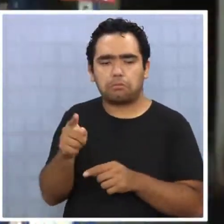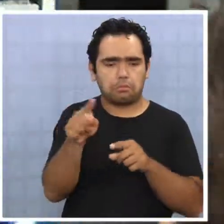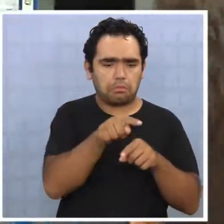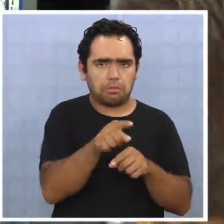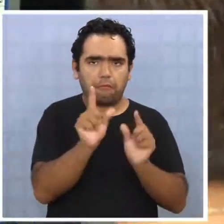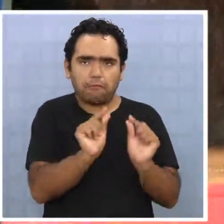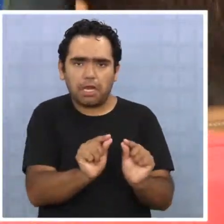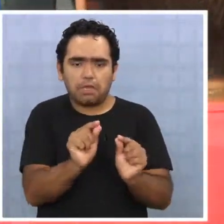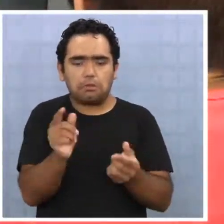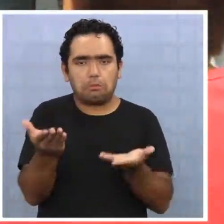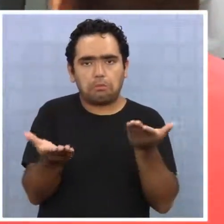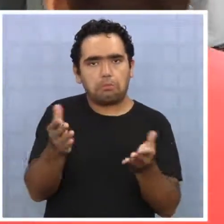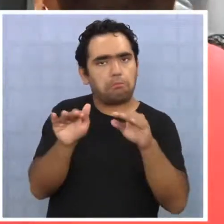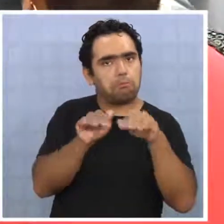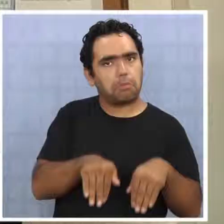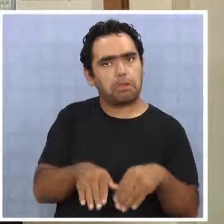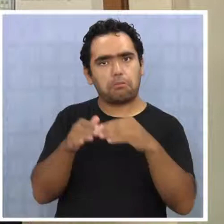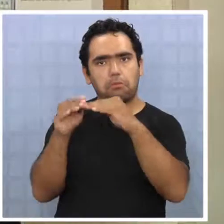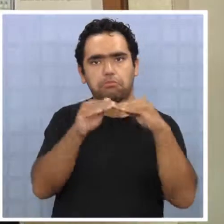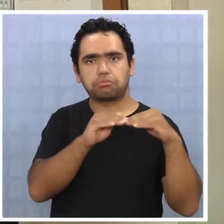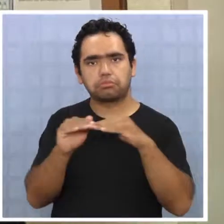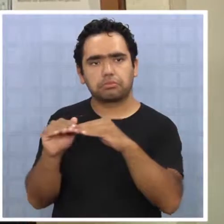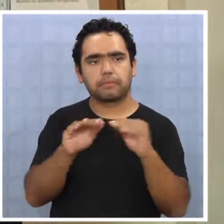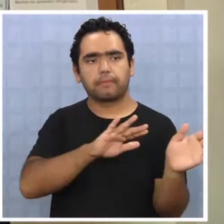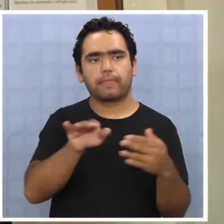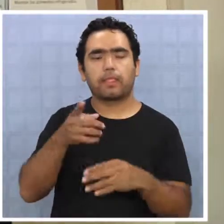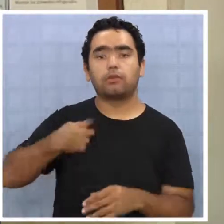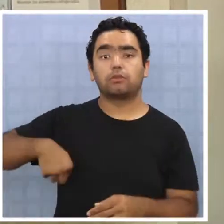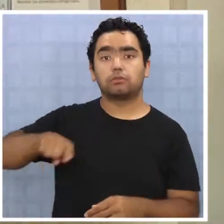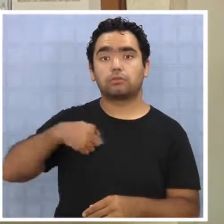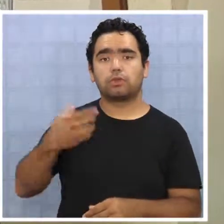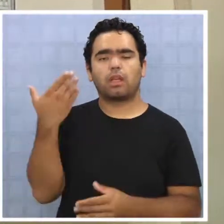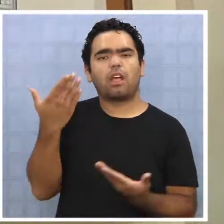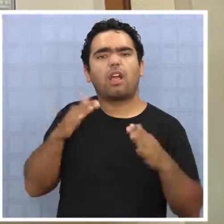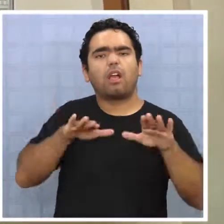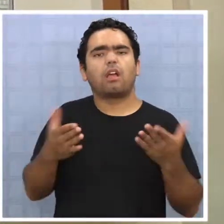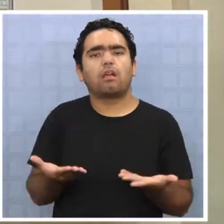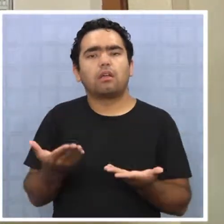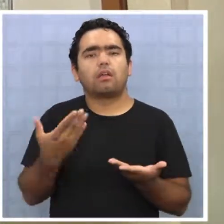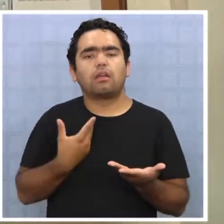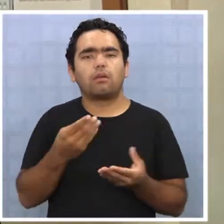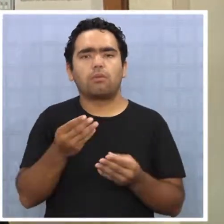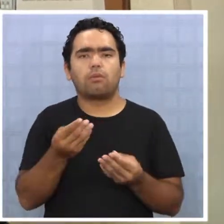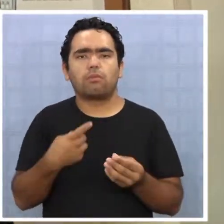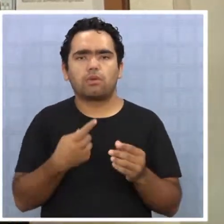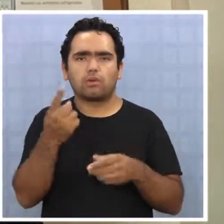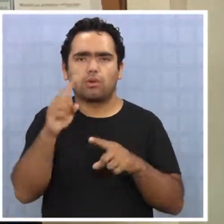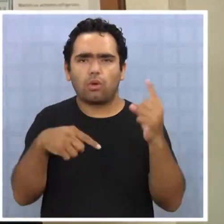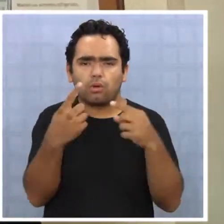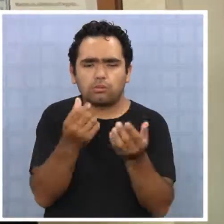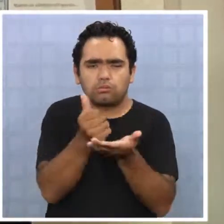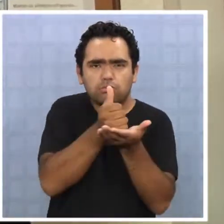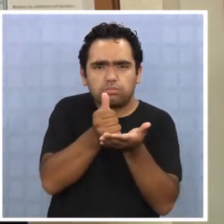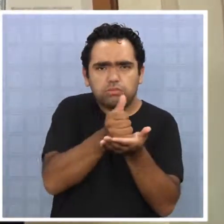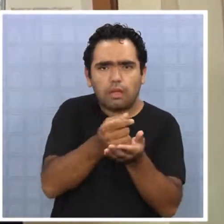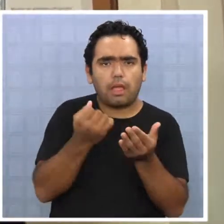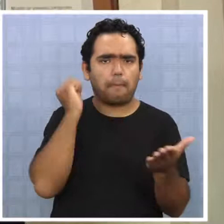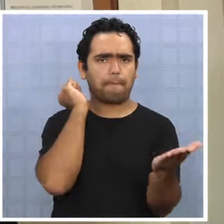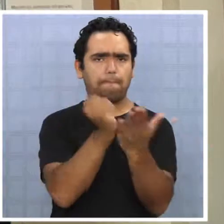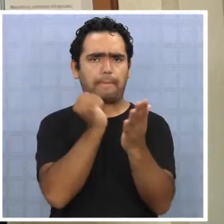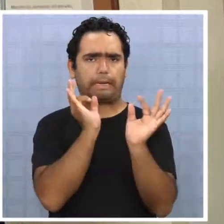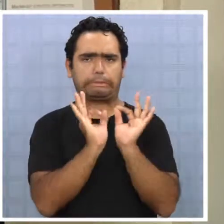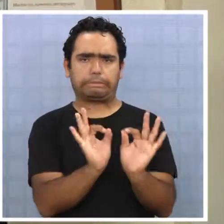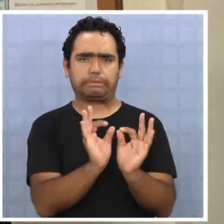¿Qué teníamos hasta ahora? Teníamos normalmente la discusión permanente entre un producto que era de marca versus un producto que era genérico